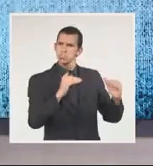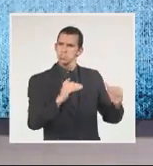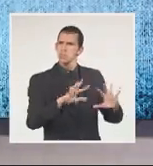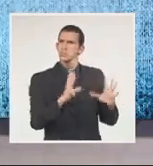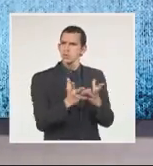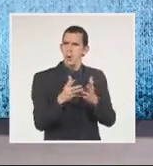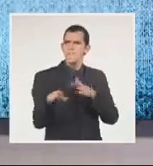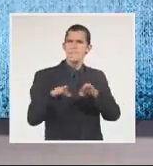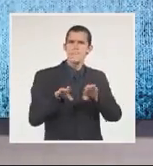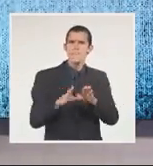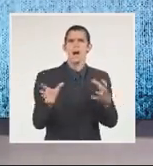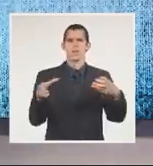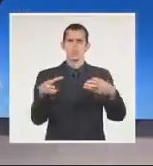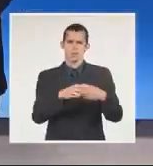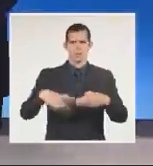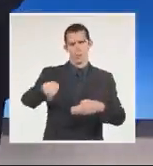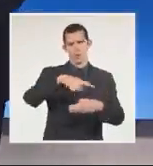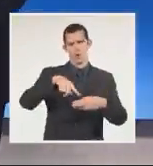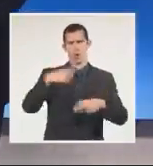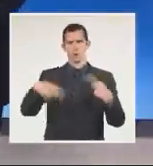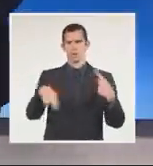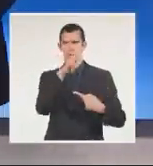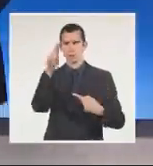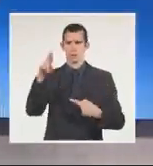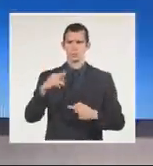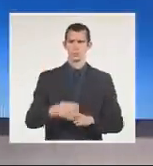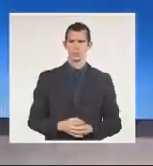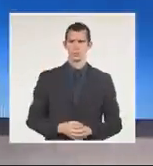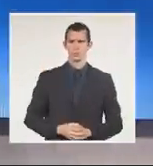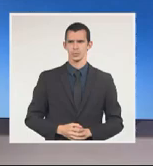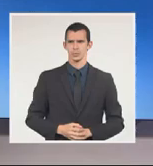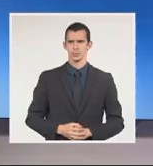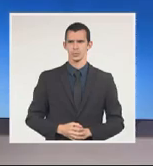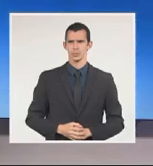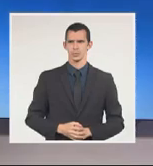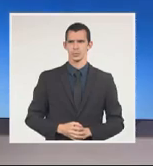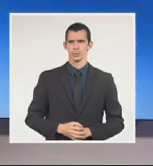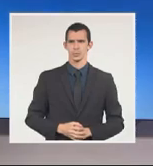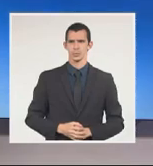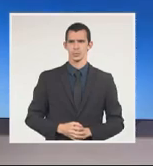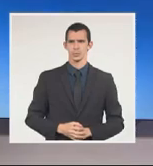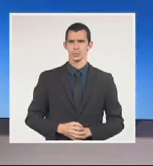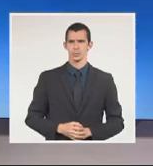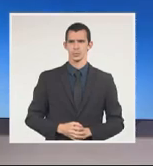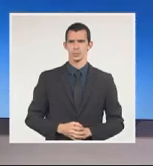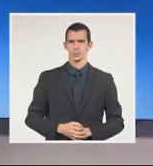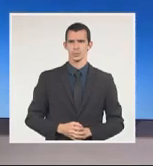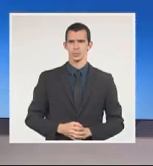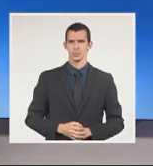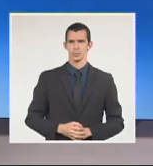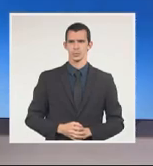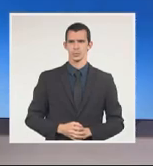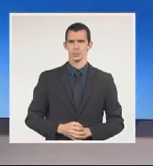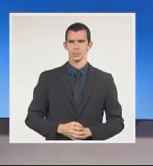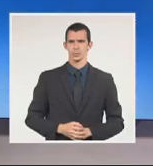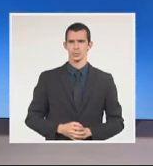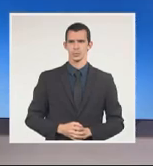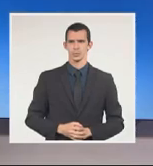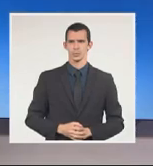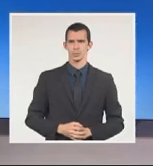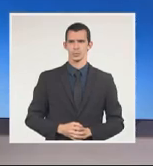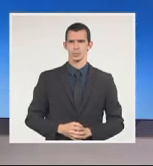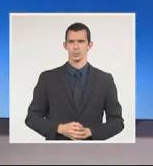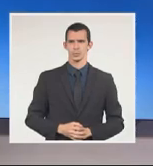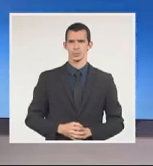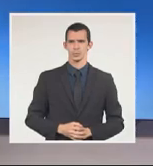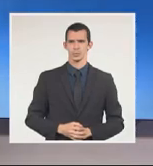que ustedes acaban de ver. Triste, por cierto, triste el recuerdo, que me viene a la mente. Recuerdo ahora,